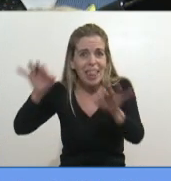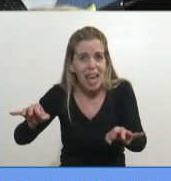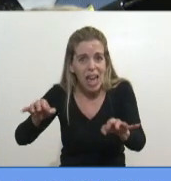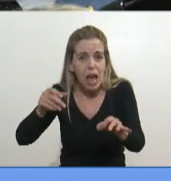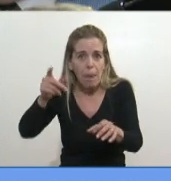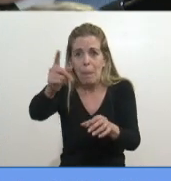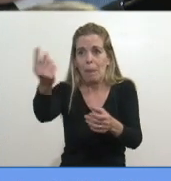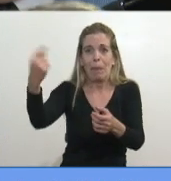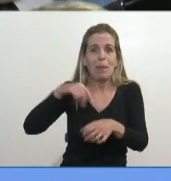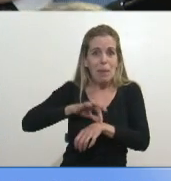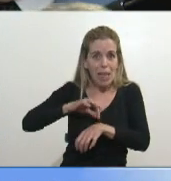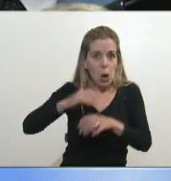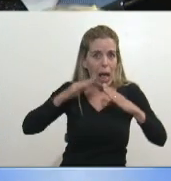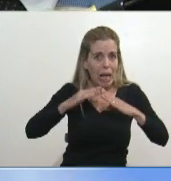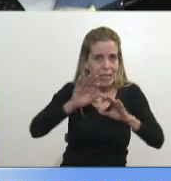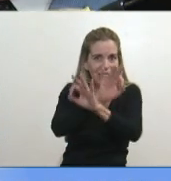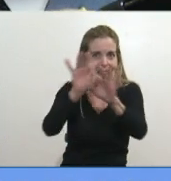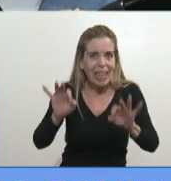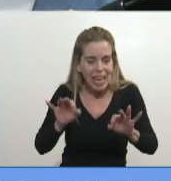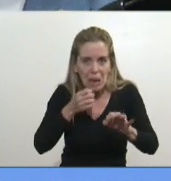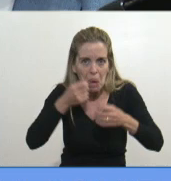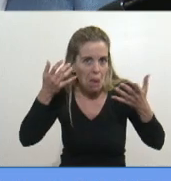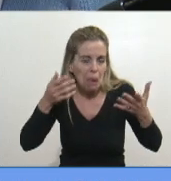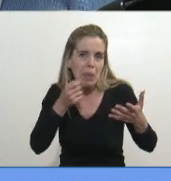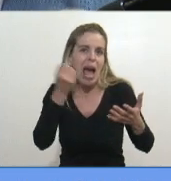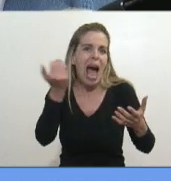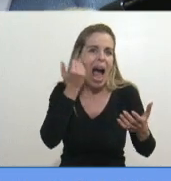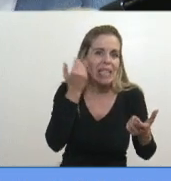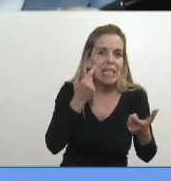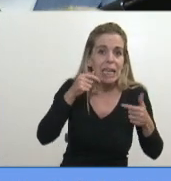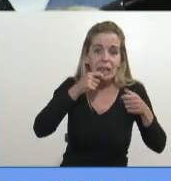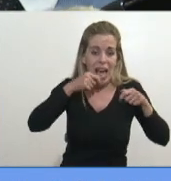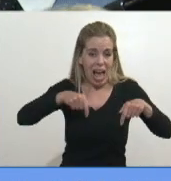Nadie atiende. De lo que sea, se tiene un accidente en este momento acá.